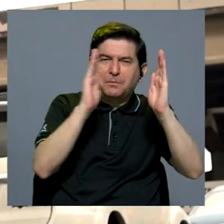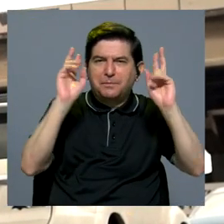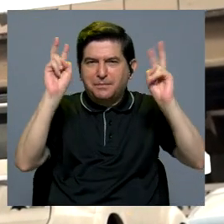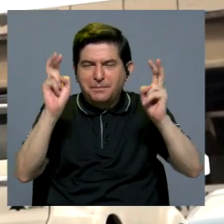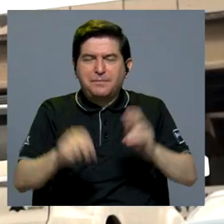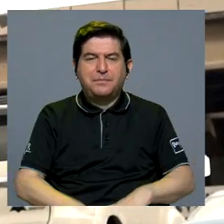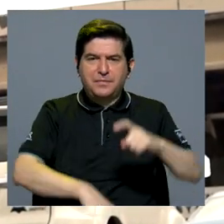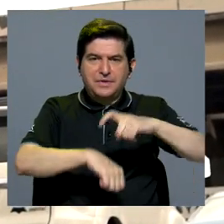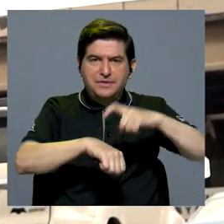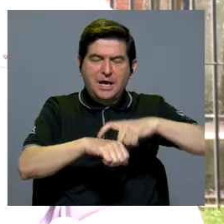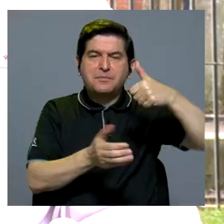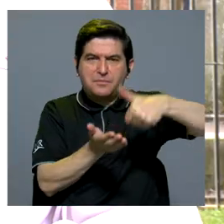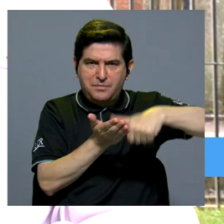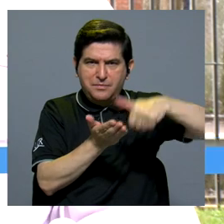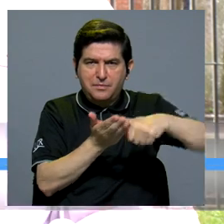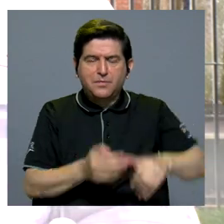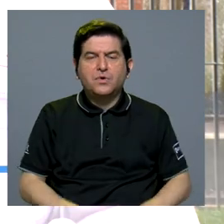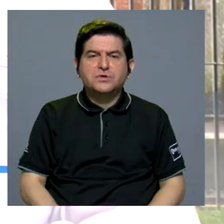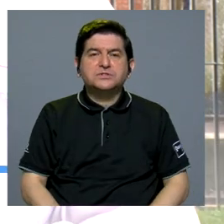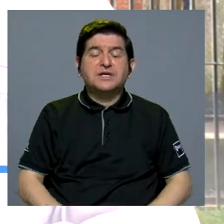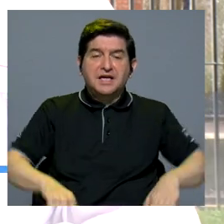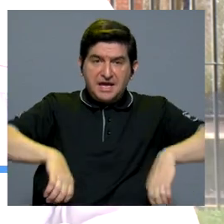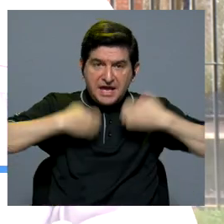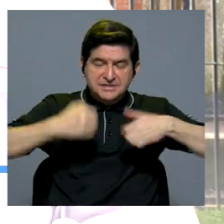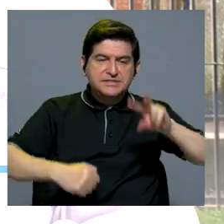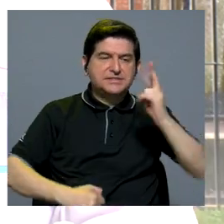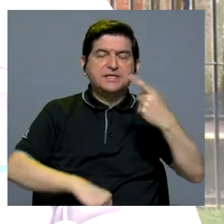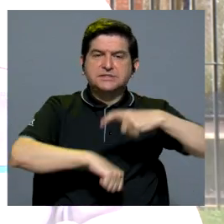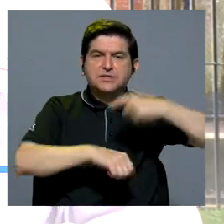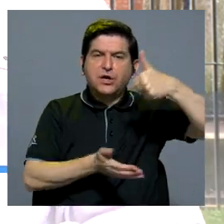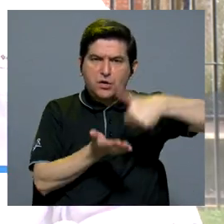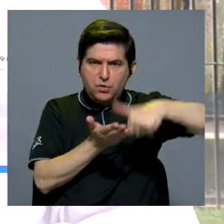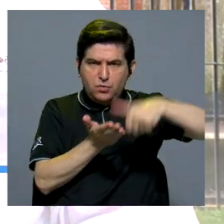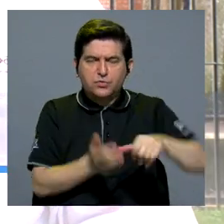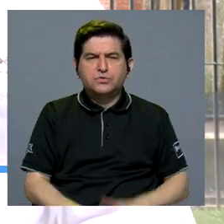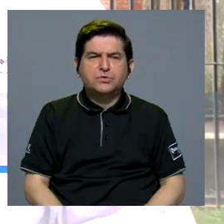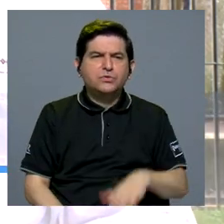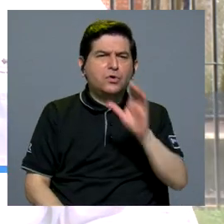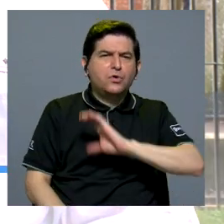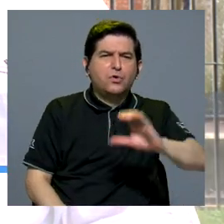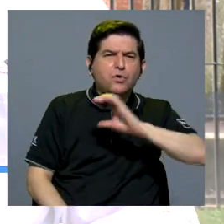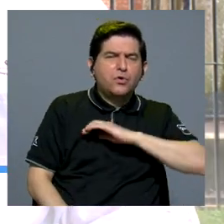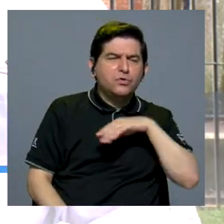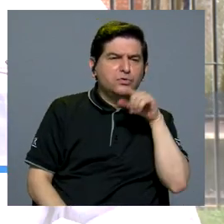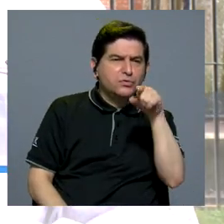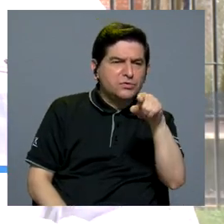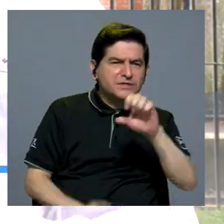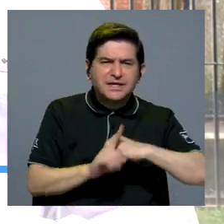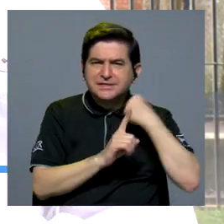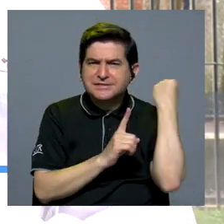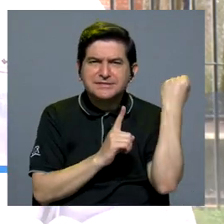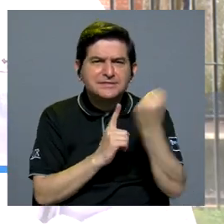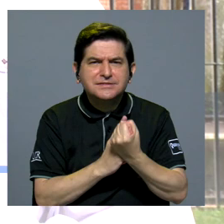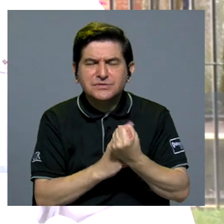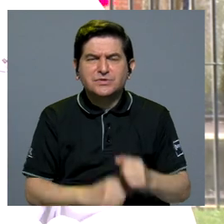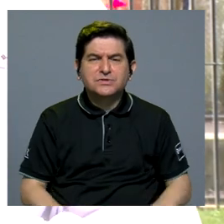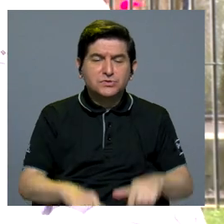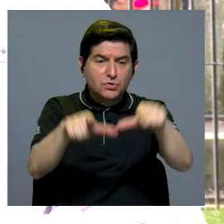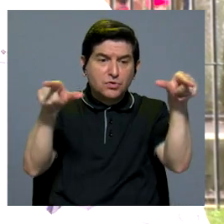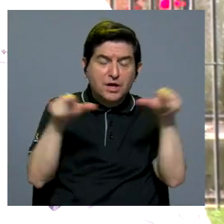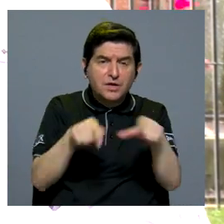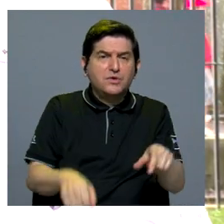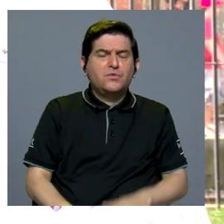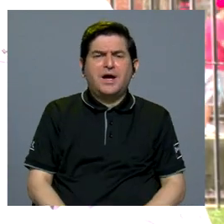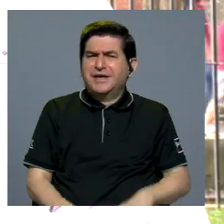bibliográfica, por así decirlo, de los periodos electorales pasados en donde ha existido segunda ronda para ver cuál era su comportamiento de esas,